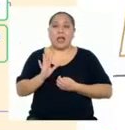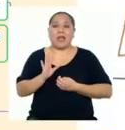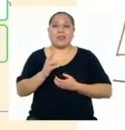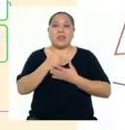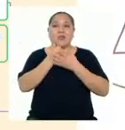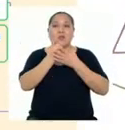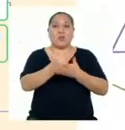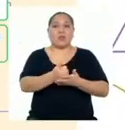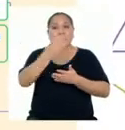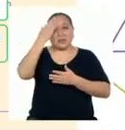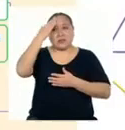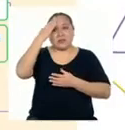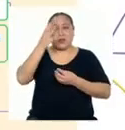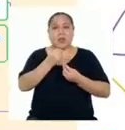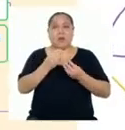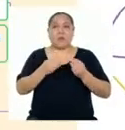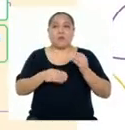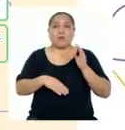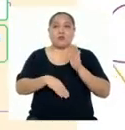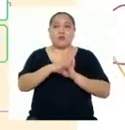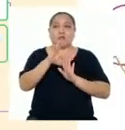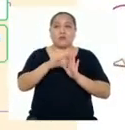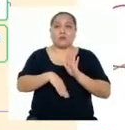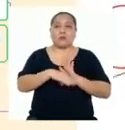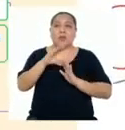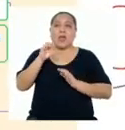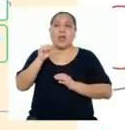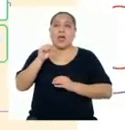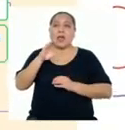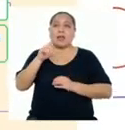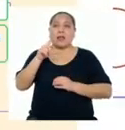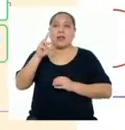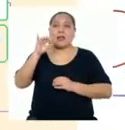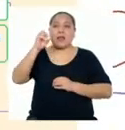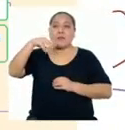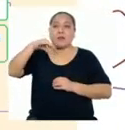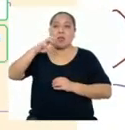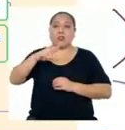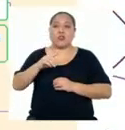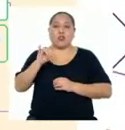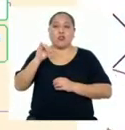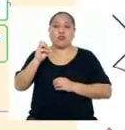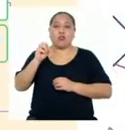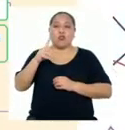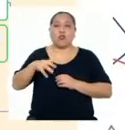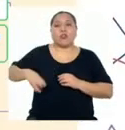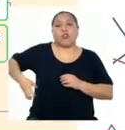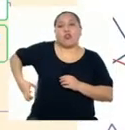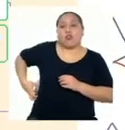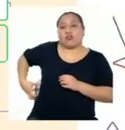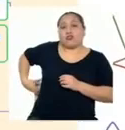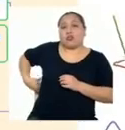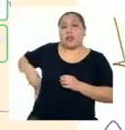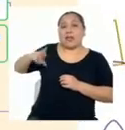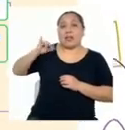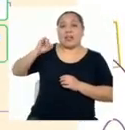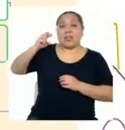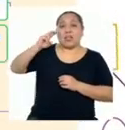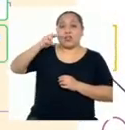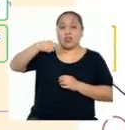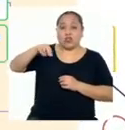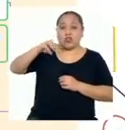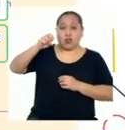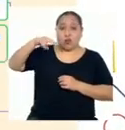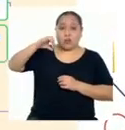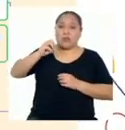te servirá saber que el aumento del aclaramiento tiroideo de yodo significa que los riñones eliminan una mayor cantidad de